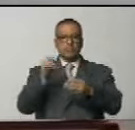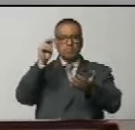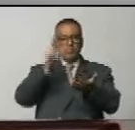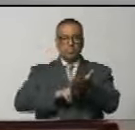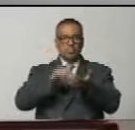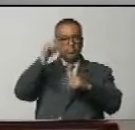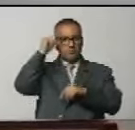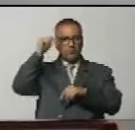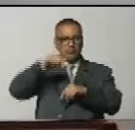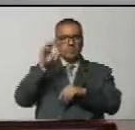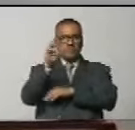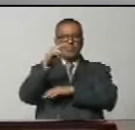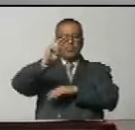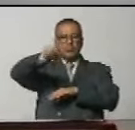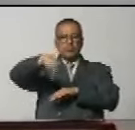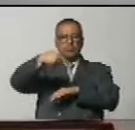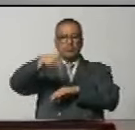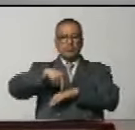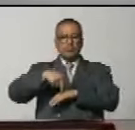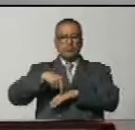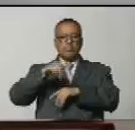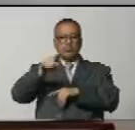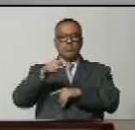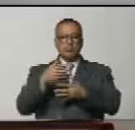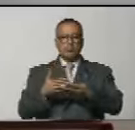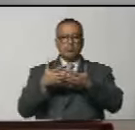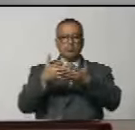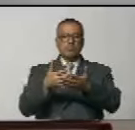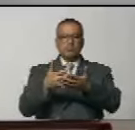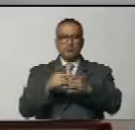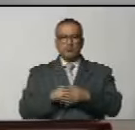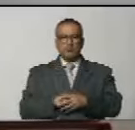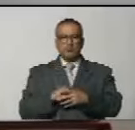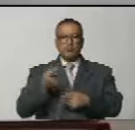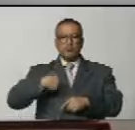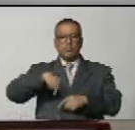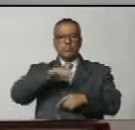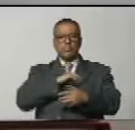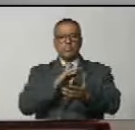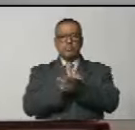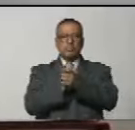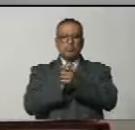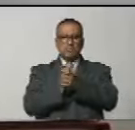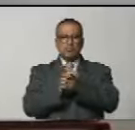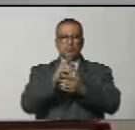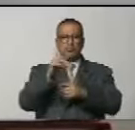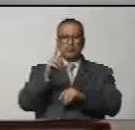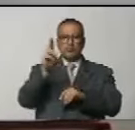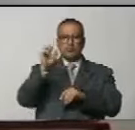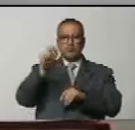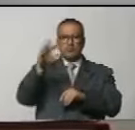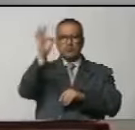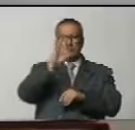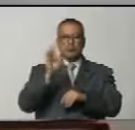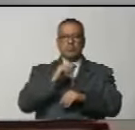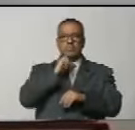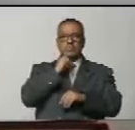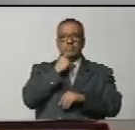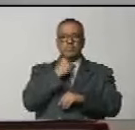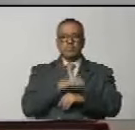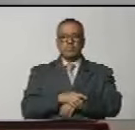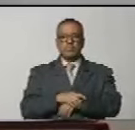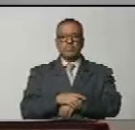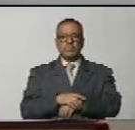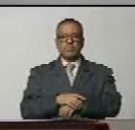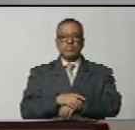aprobado el día de hoy por la asamblea nacional para que se lo haga llegar a nuestro colega de la Duma de la federación rusa.